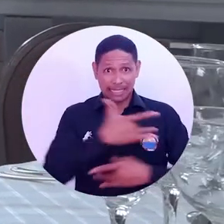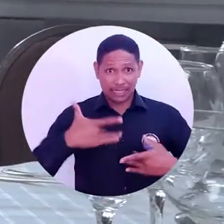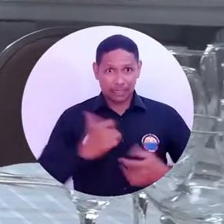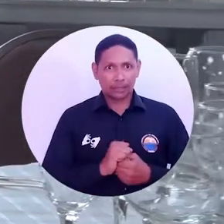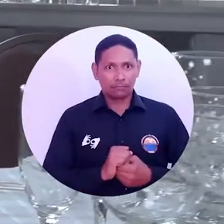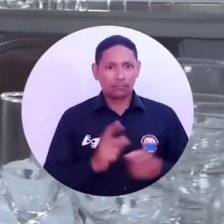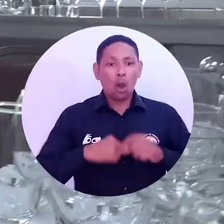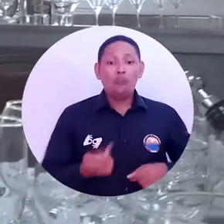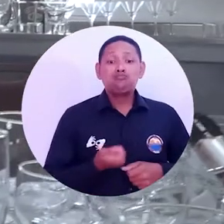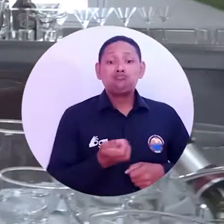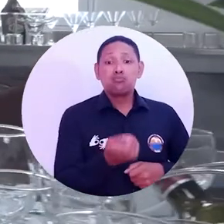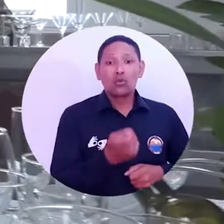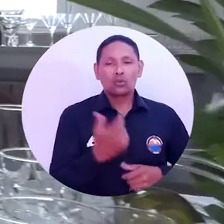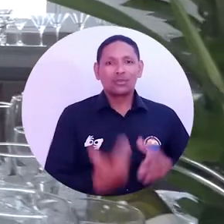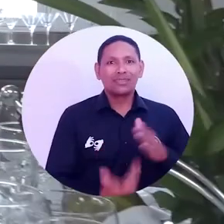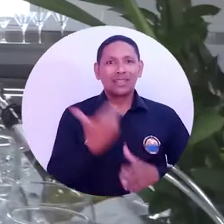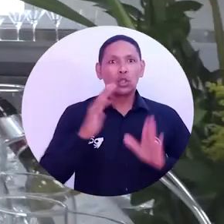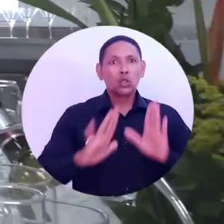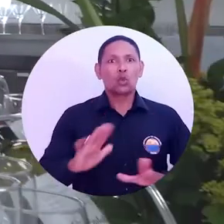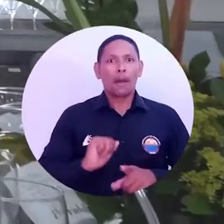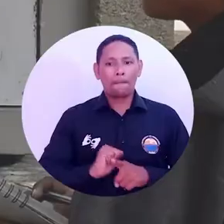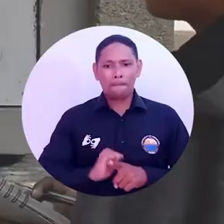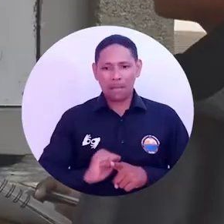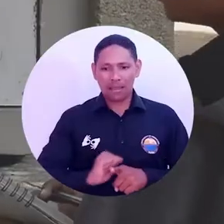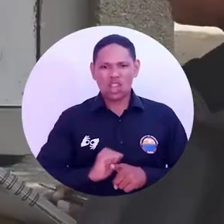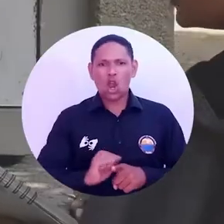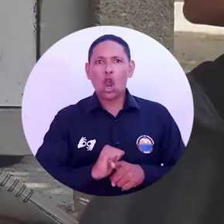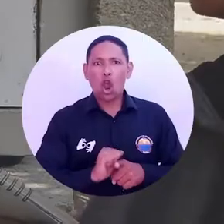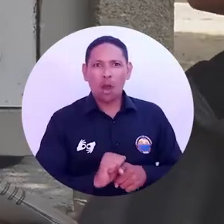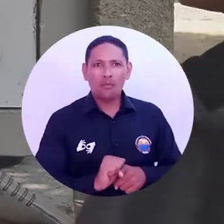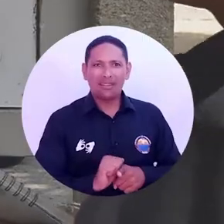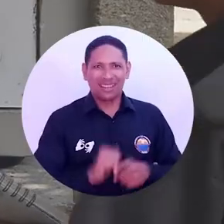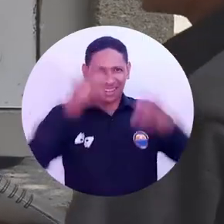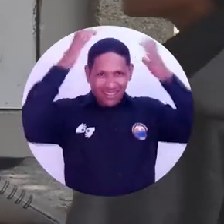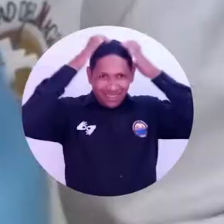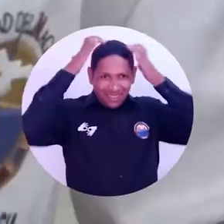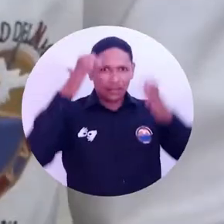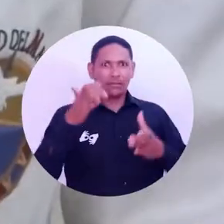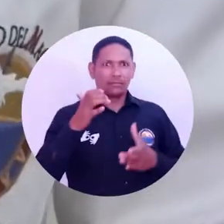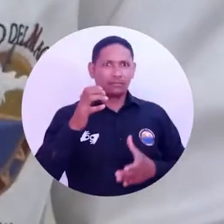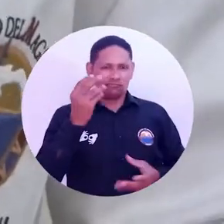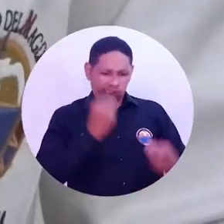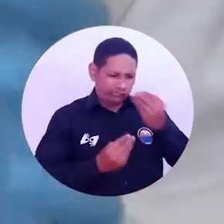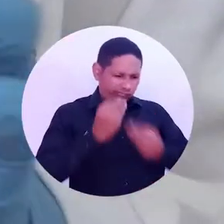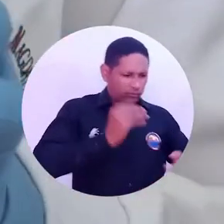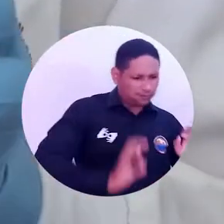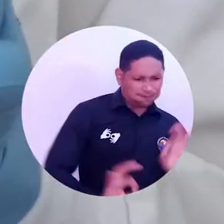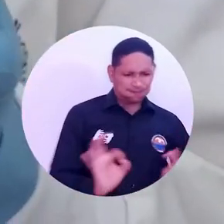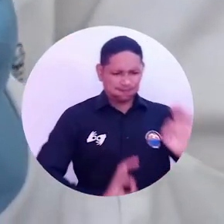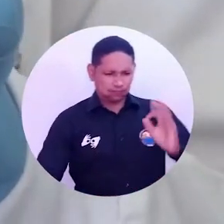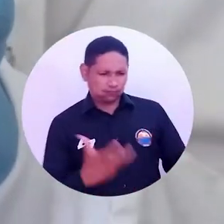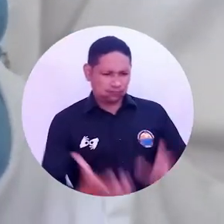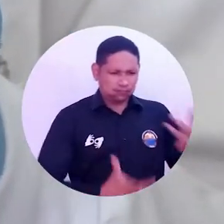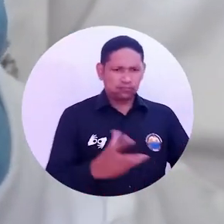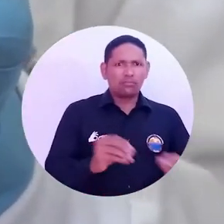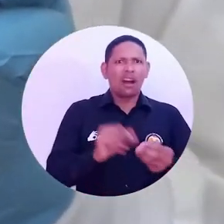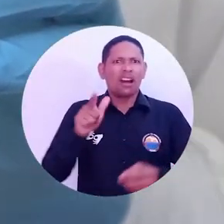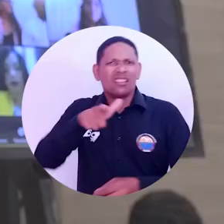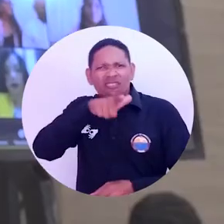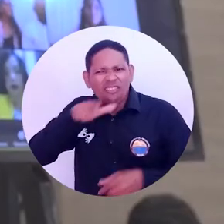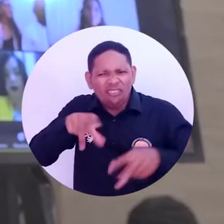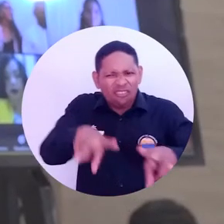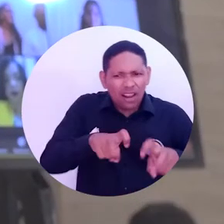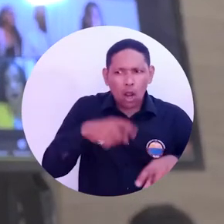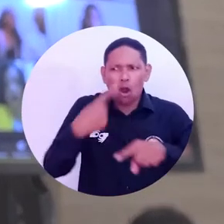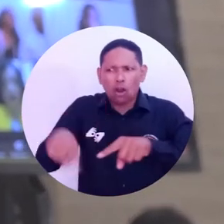pronto también las prácticas en los laboratorios de gastronomía, pero también en física, en ingeniería, en la granja, en la planta piloto. Hemos seguido avanzando en los procesos de renovación